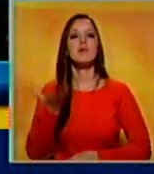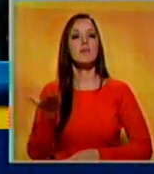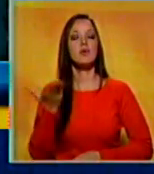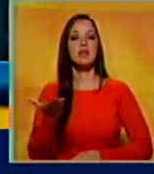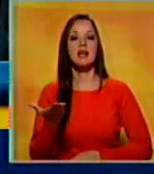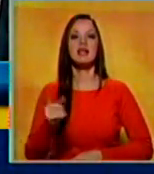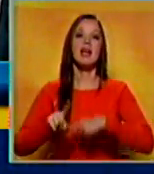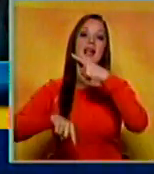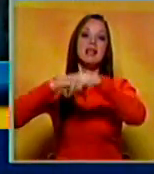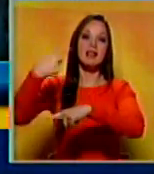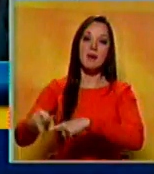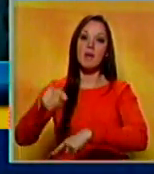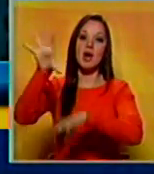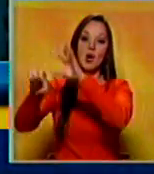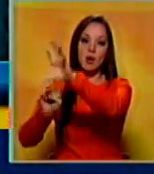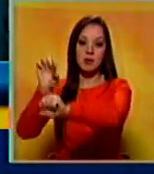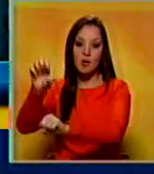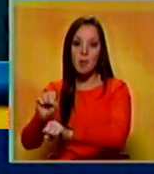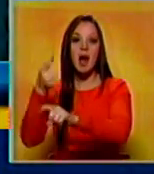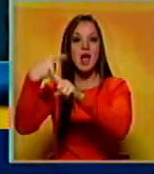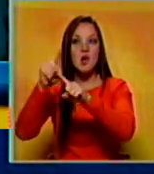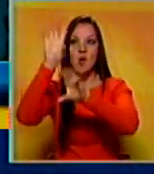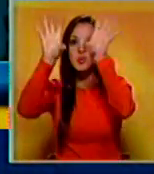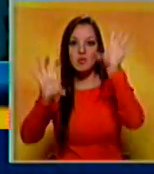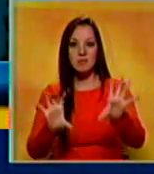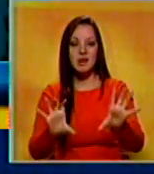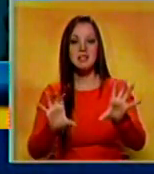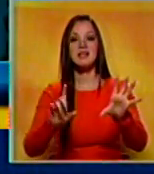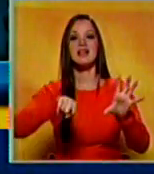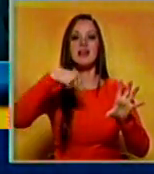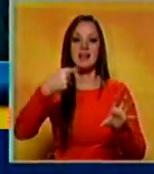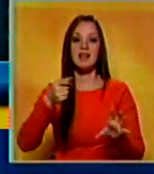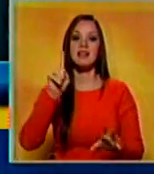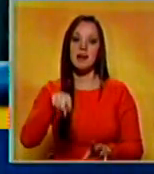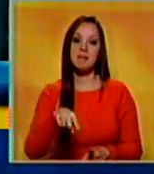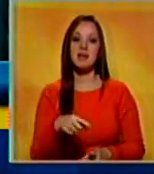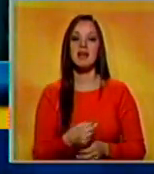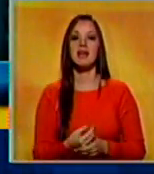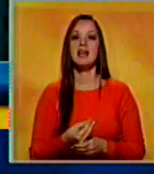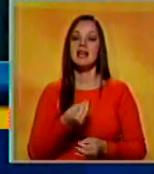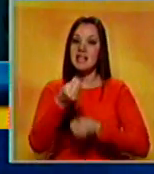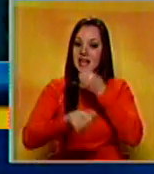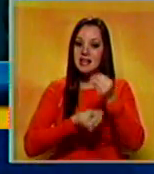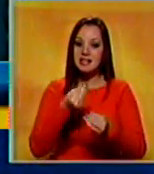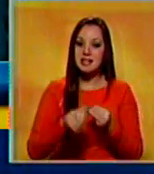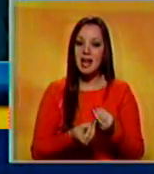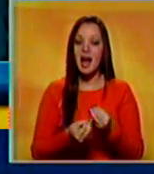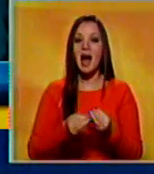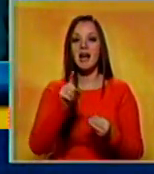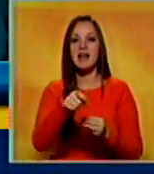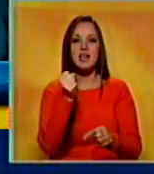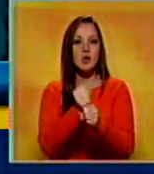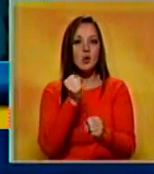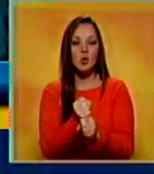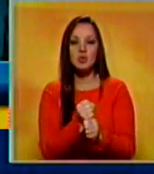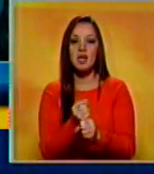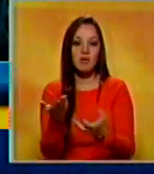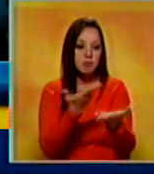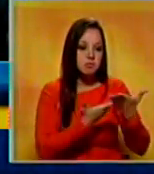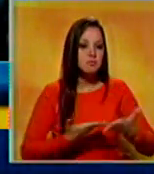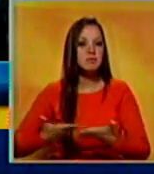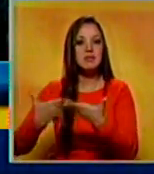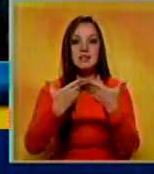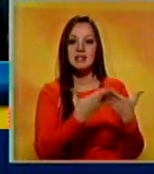y para poder hacer que se genere oferta de bienes y servicios internamente.